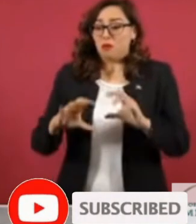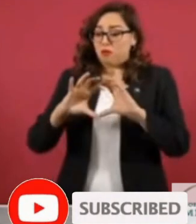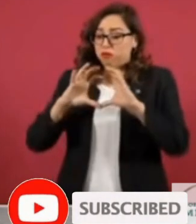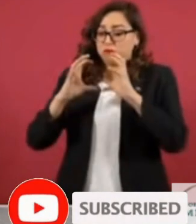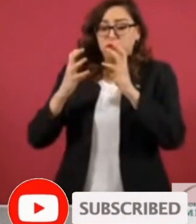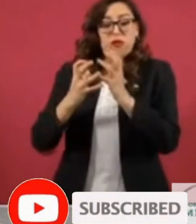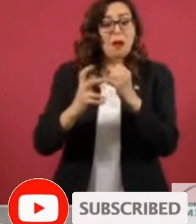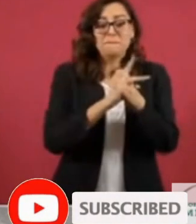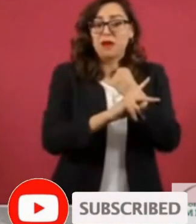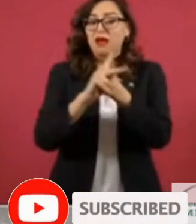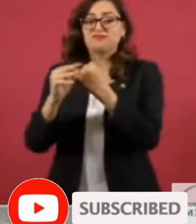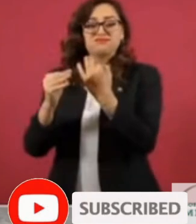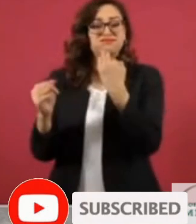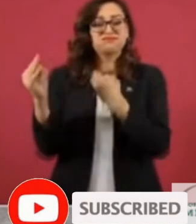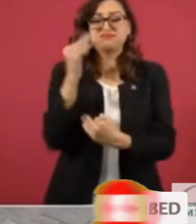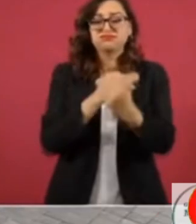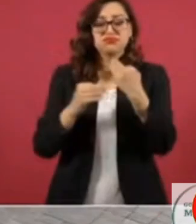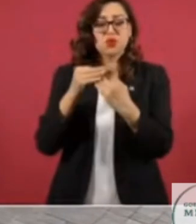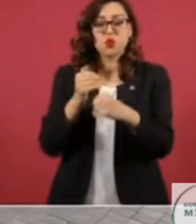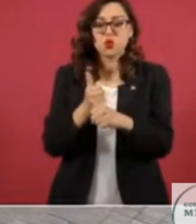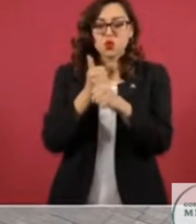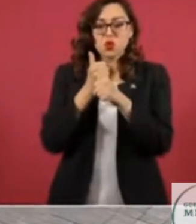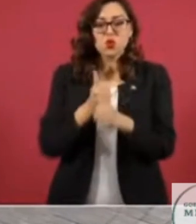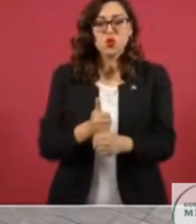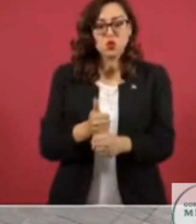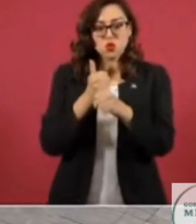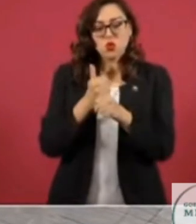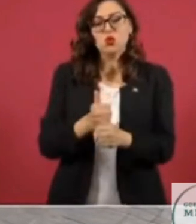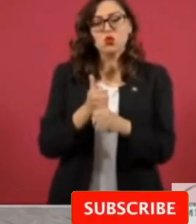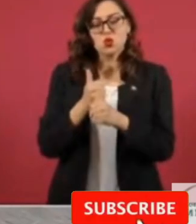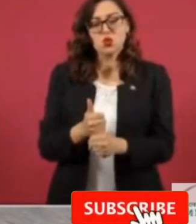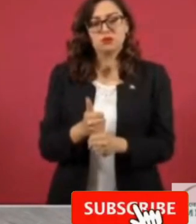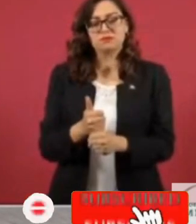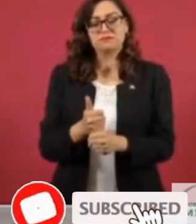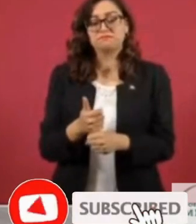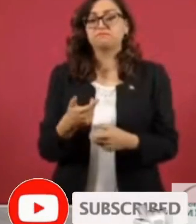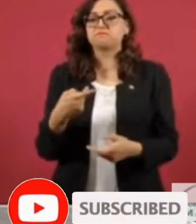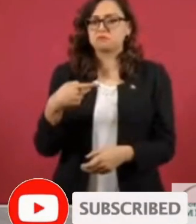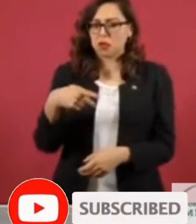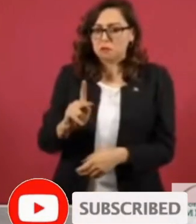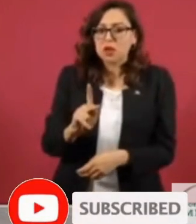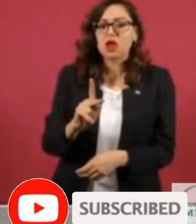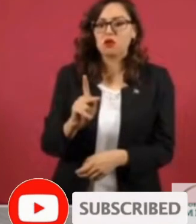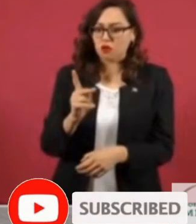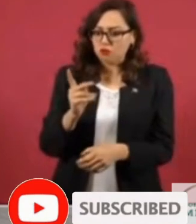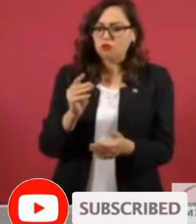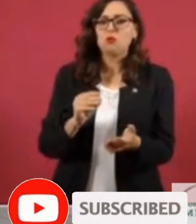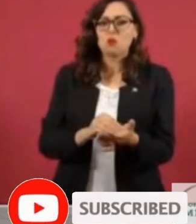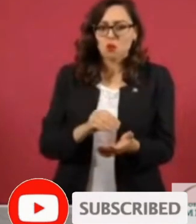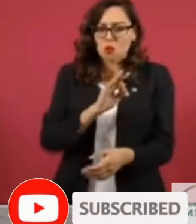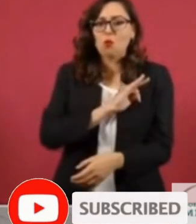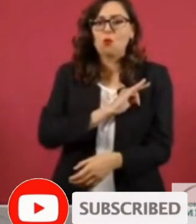pueblos del mundo. Sin embargo, nunca es tarde para enmendar un error